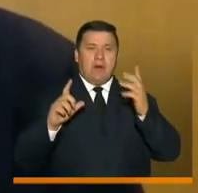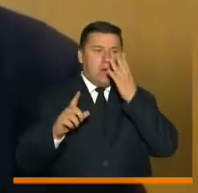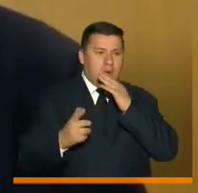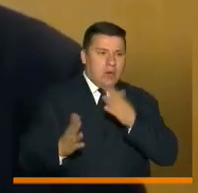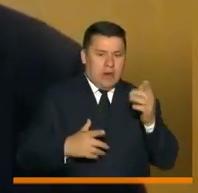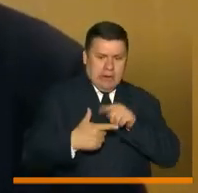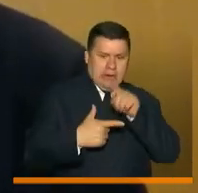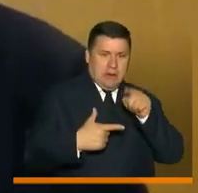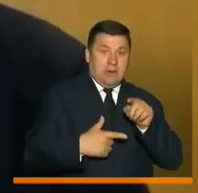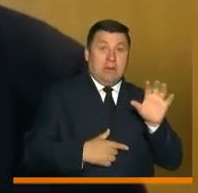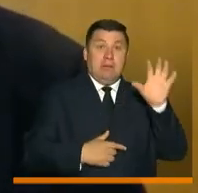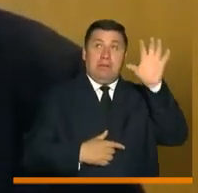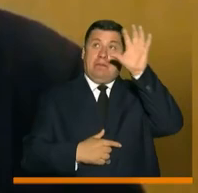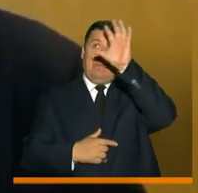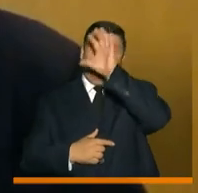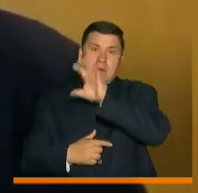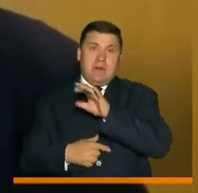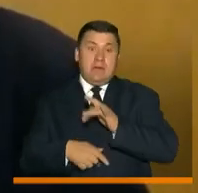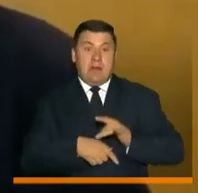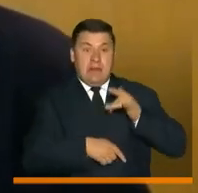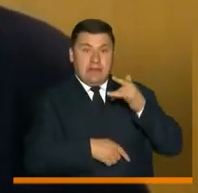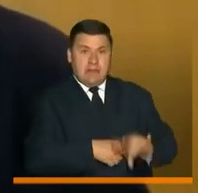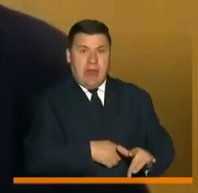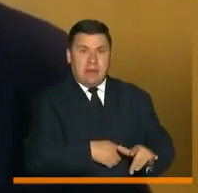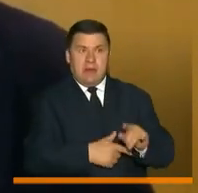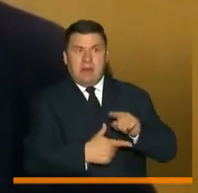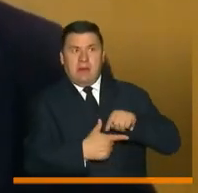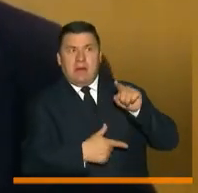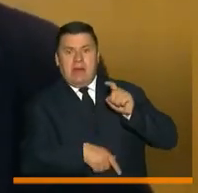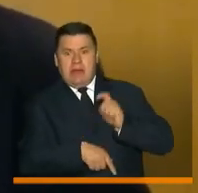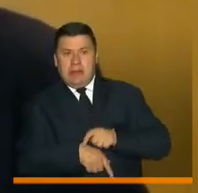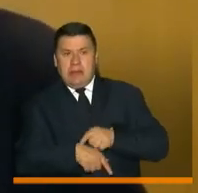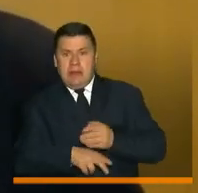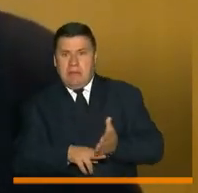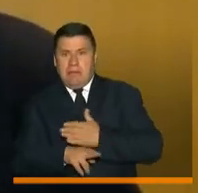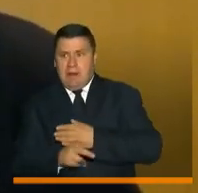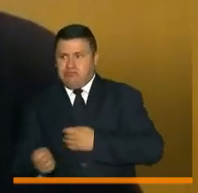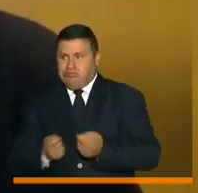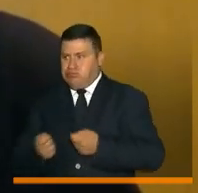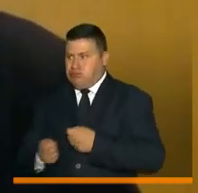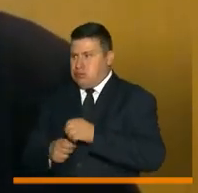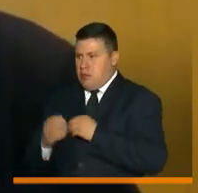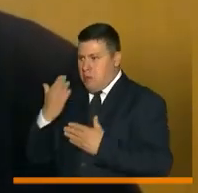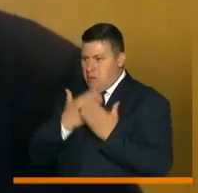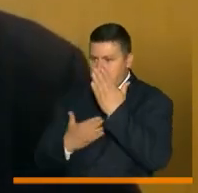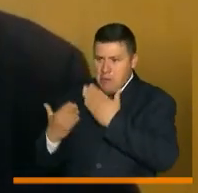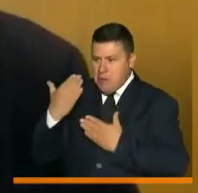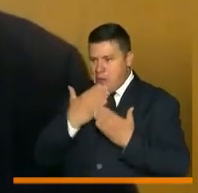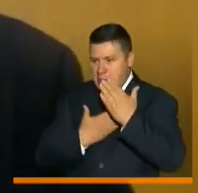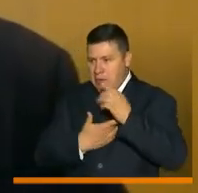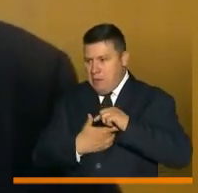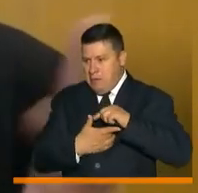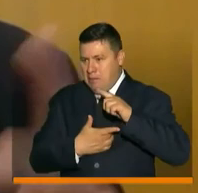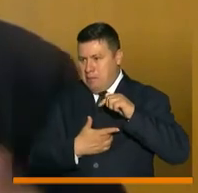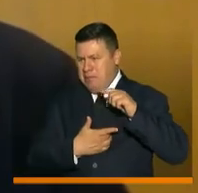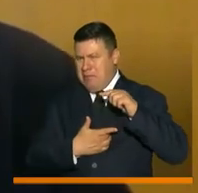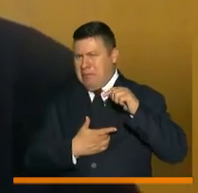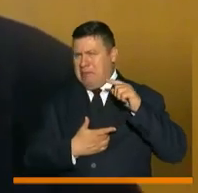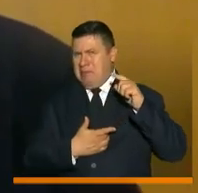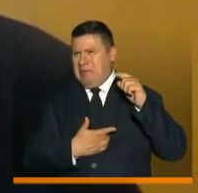fallecidos. Entonces, países que han entrado más tarde en el pico han tenido más tiempo de aumentar su capacidad de hacer pruebas y pueden verse un poco